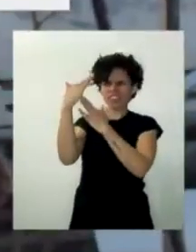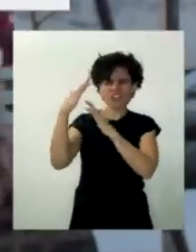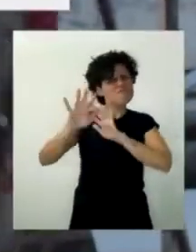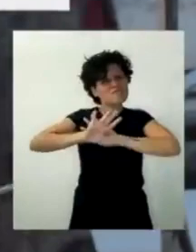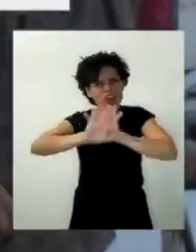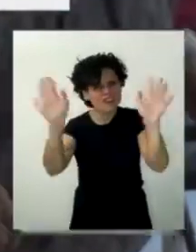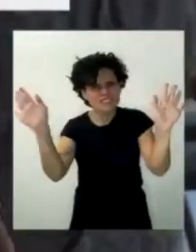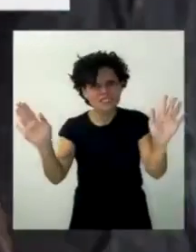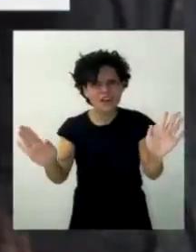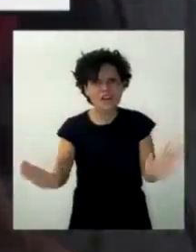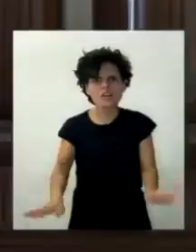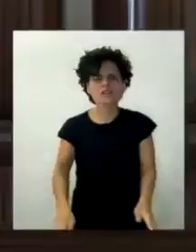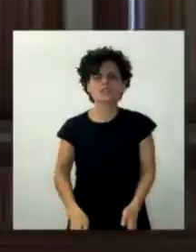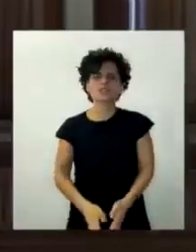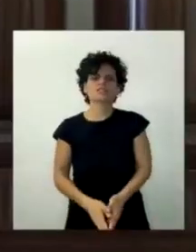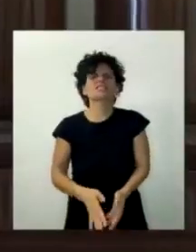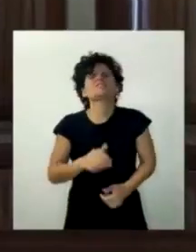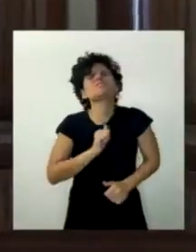pomadas.